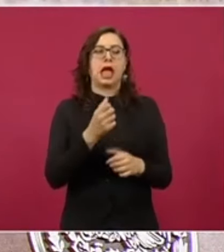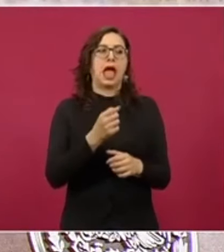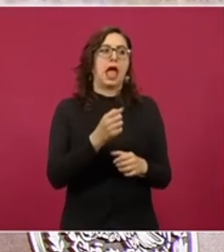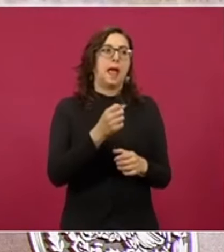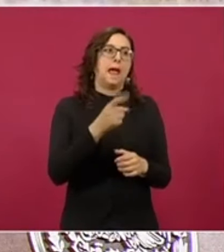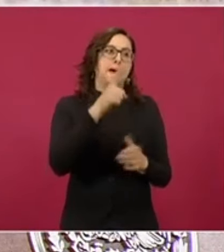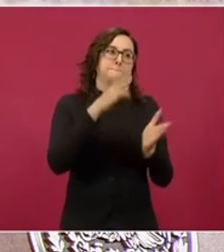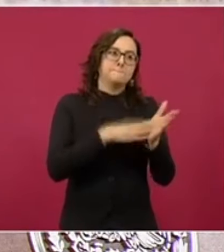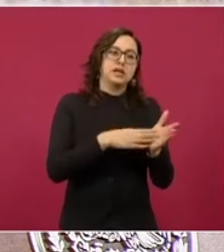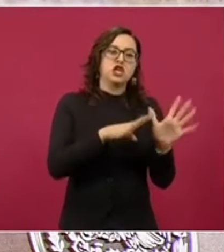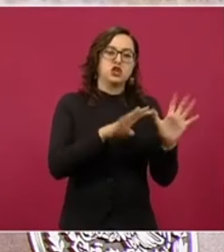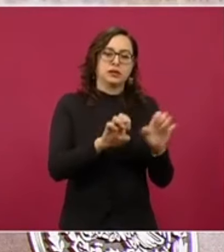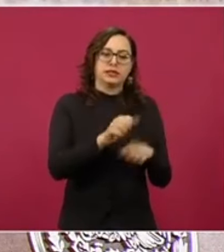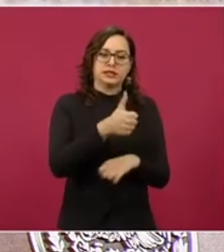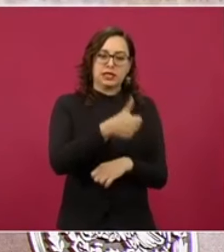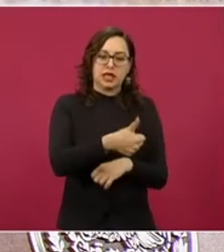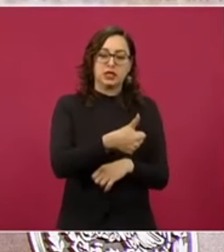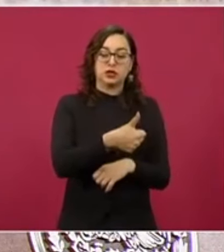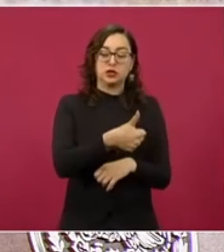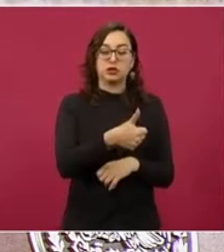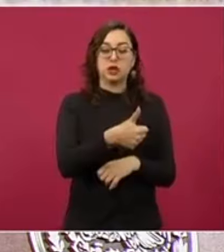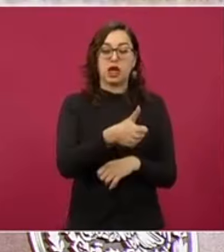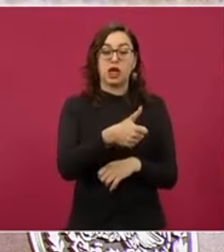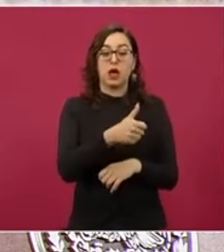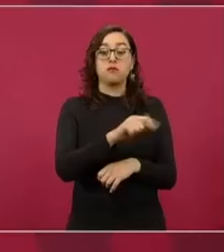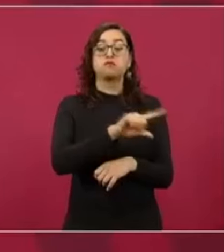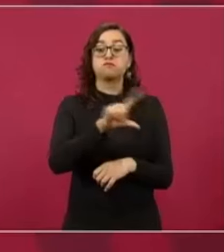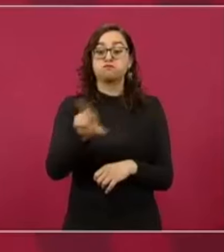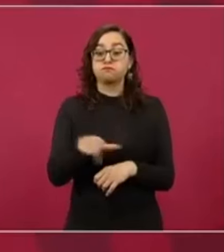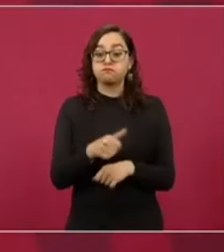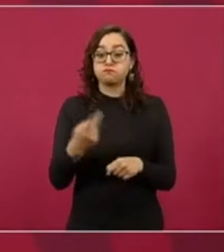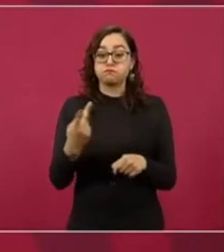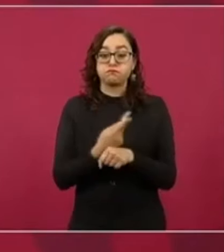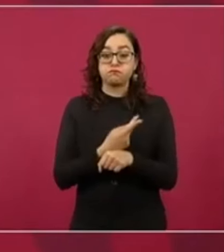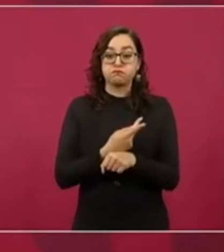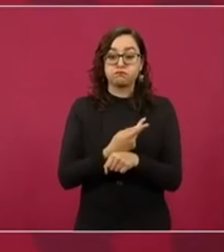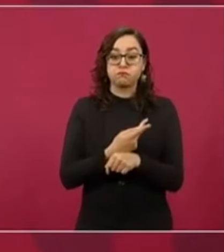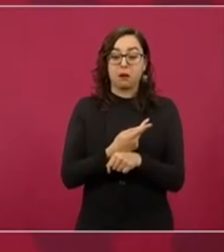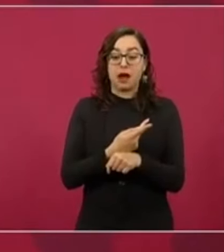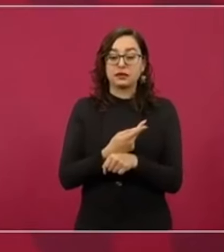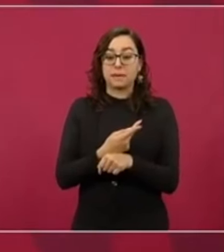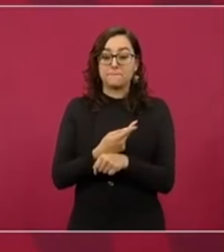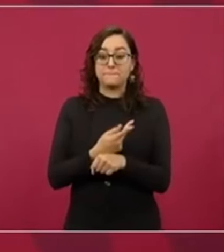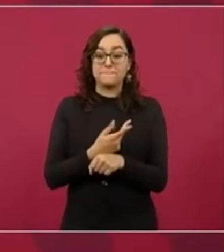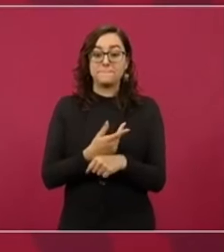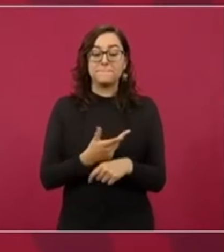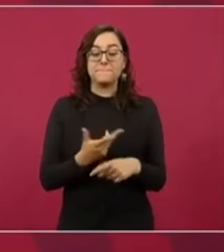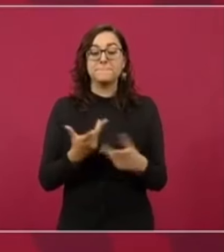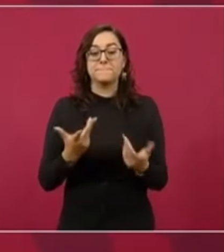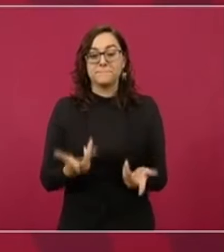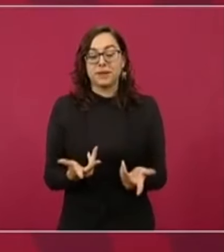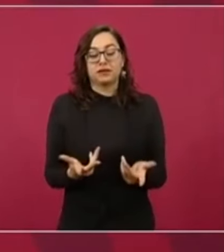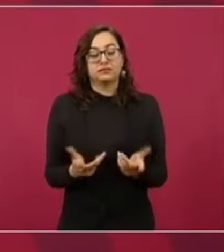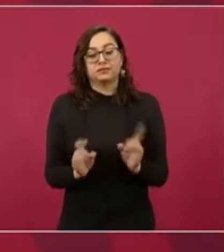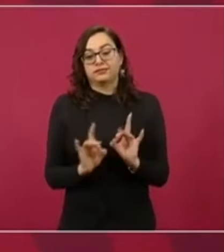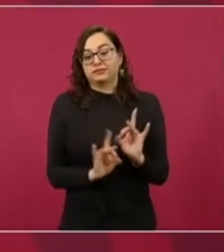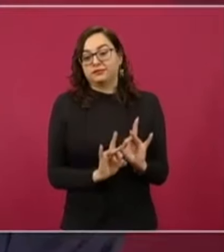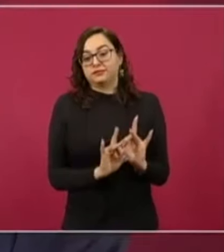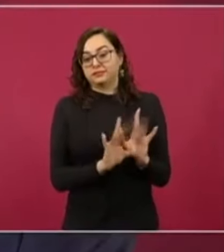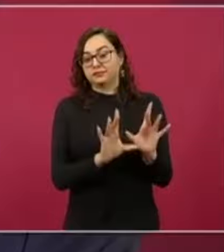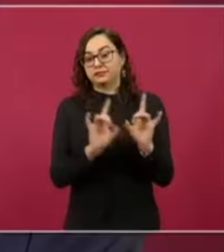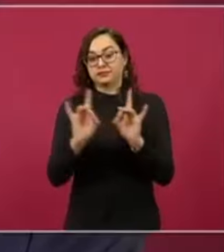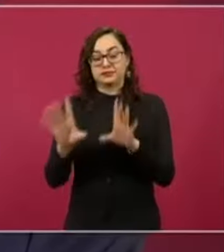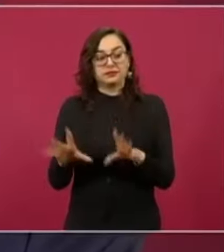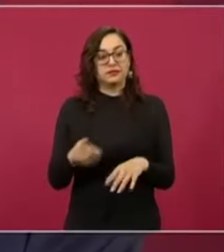Luego, por las circunstancias, porque los encarcelaban, los